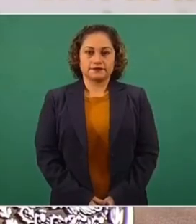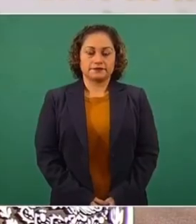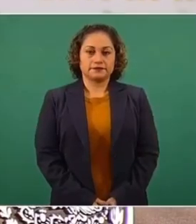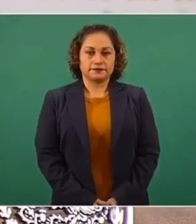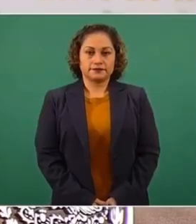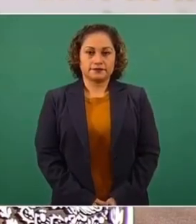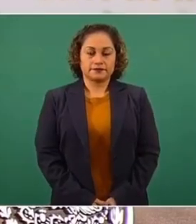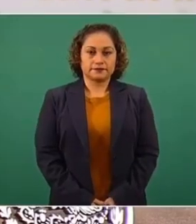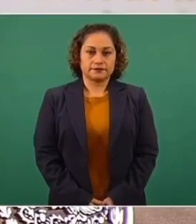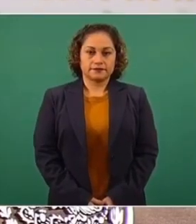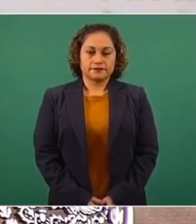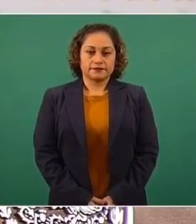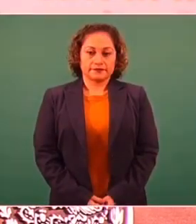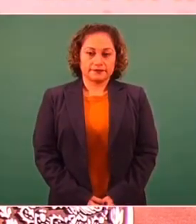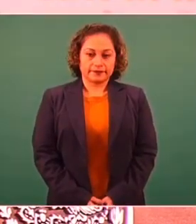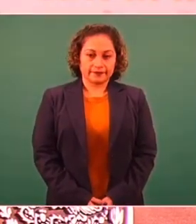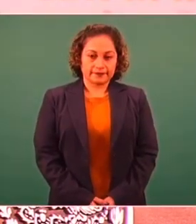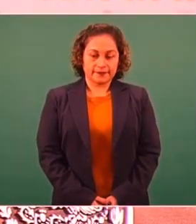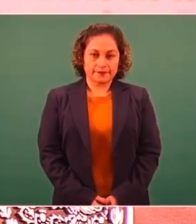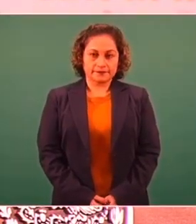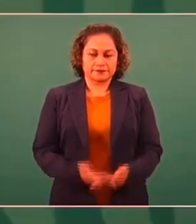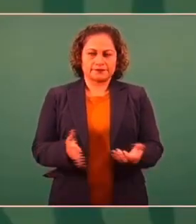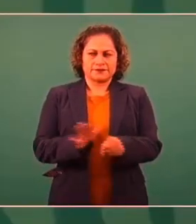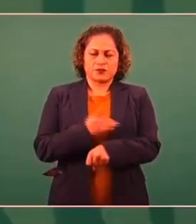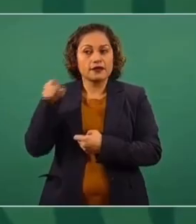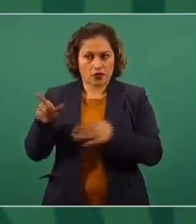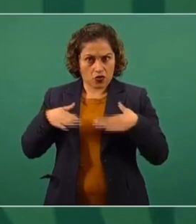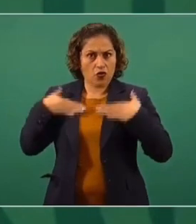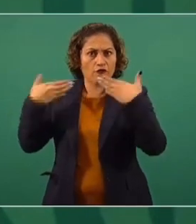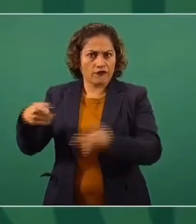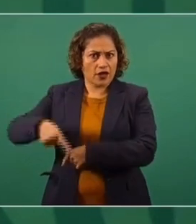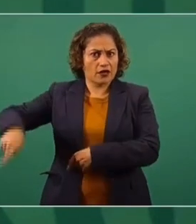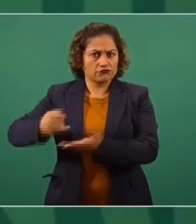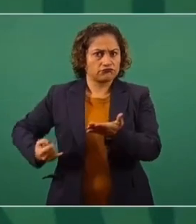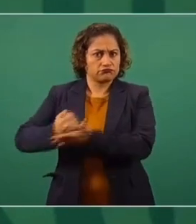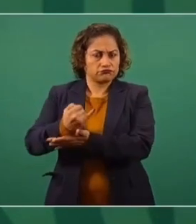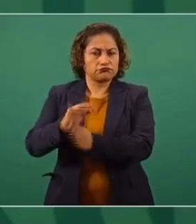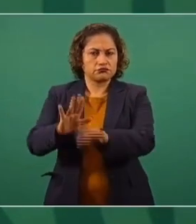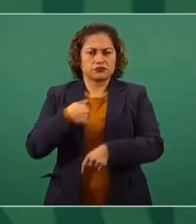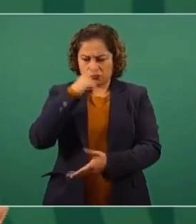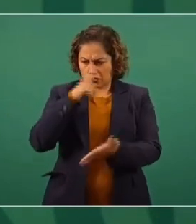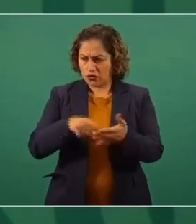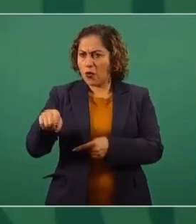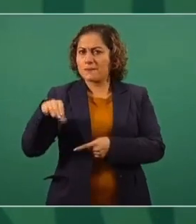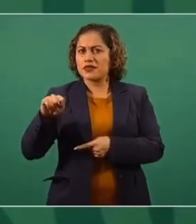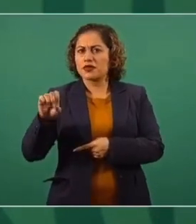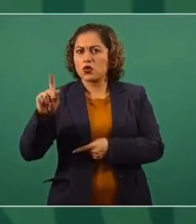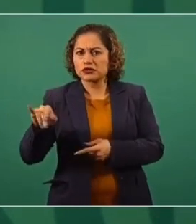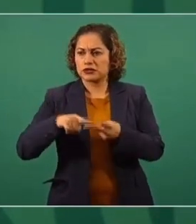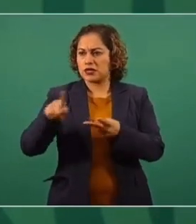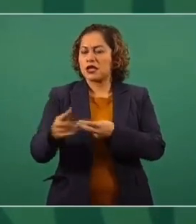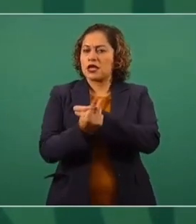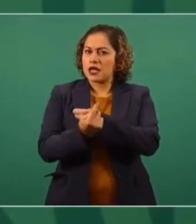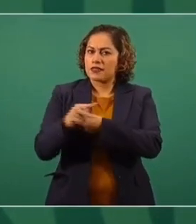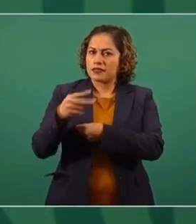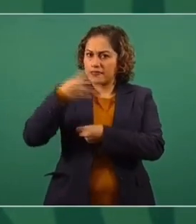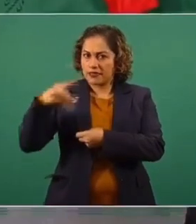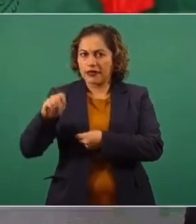tanto alineamiento mediático. Sería muy bueno que Mitowski, Televisa, Radio Fórmula,